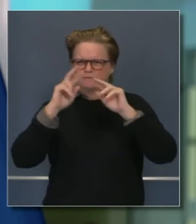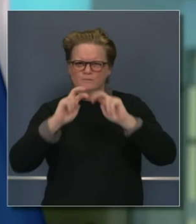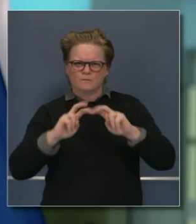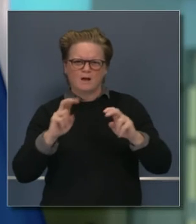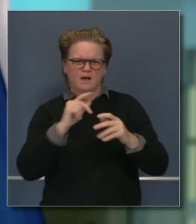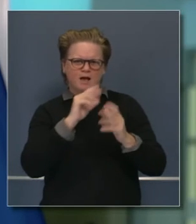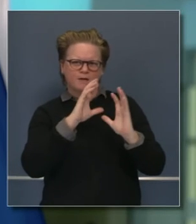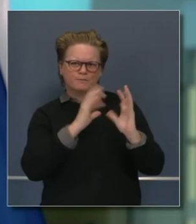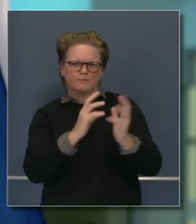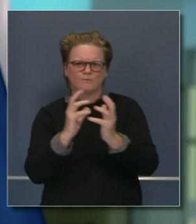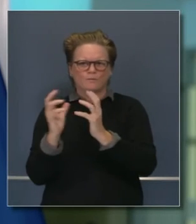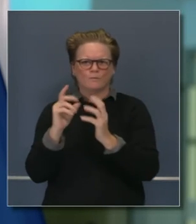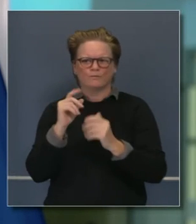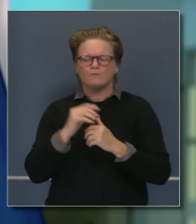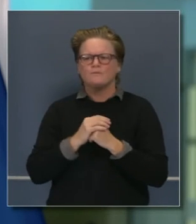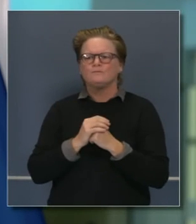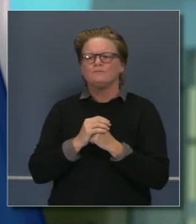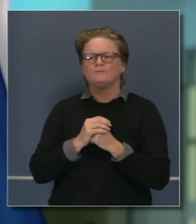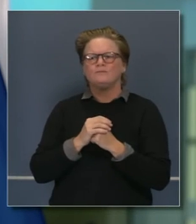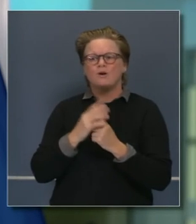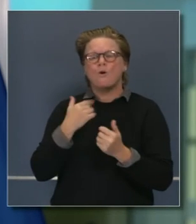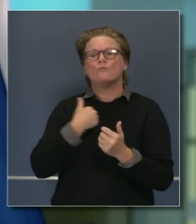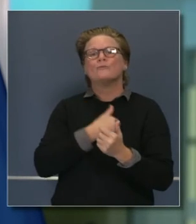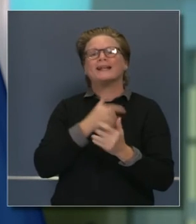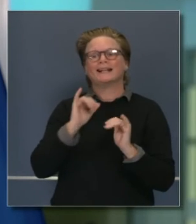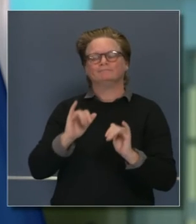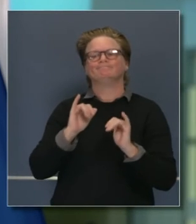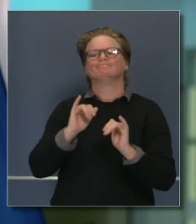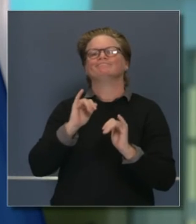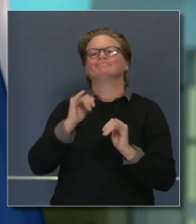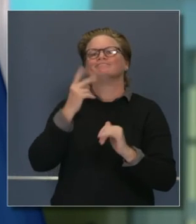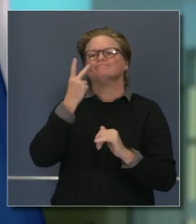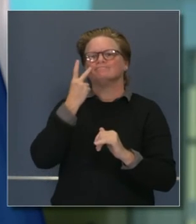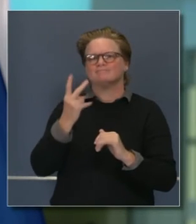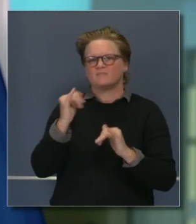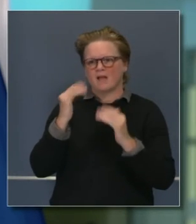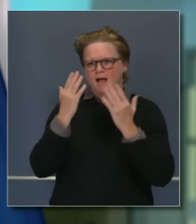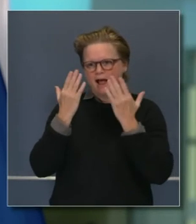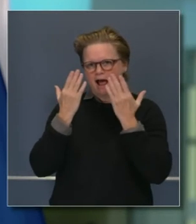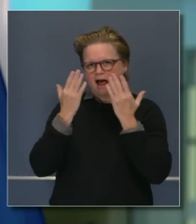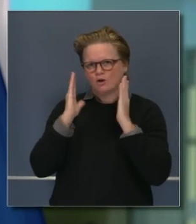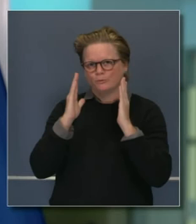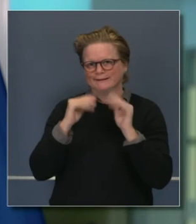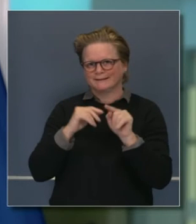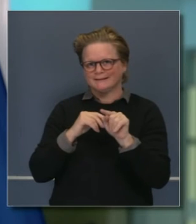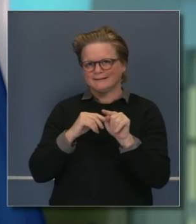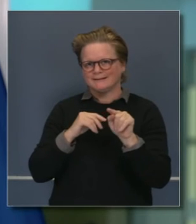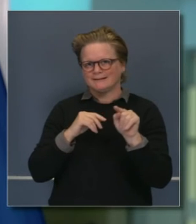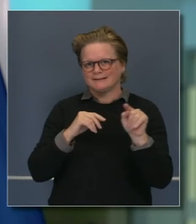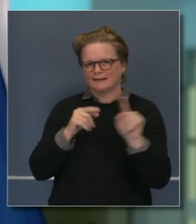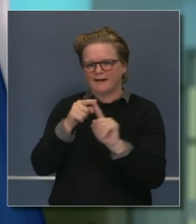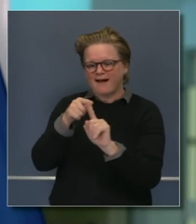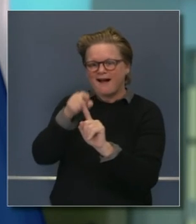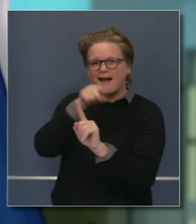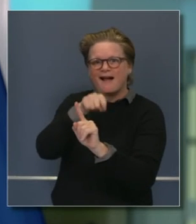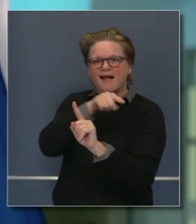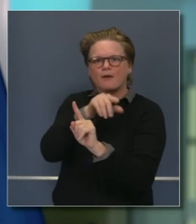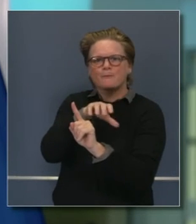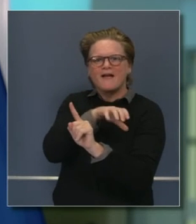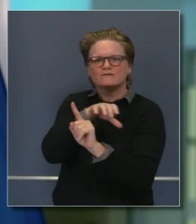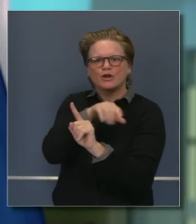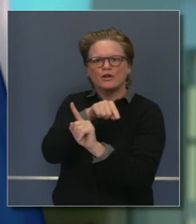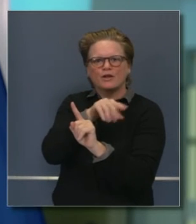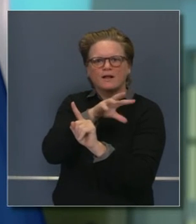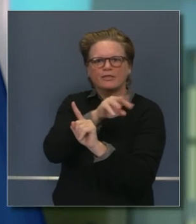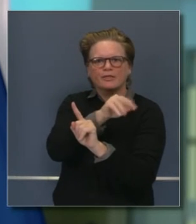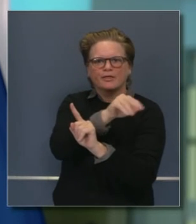Halloween, el día de las noches de las brujas y cómo se entremezcló la gente ese día. Y también que